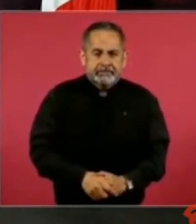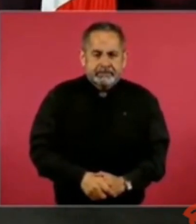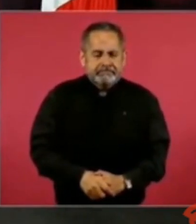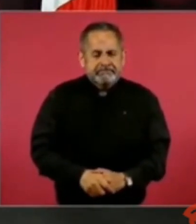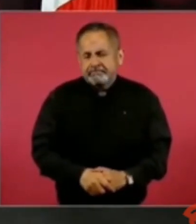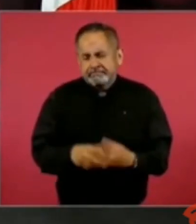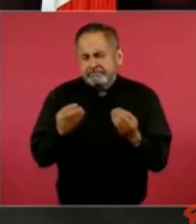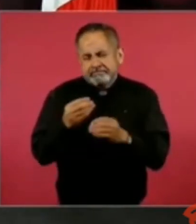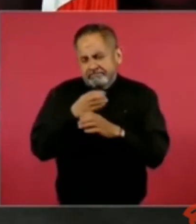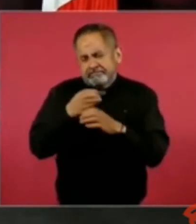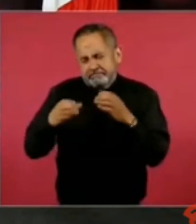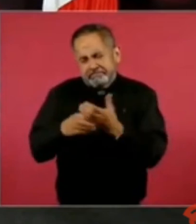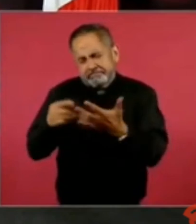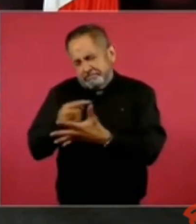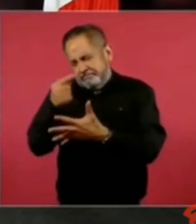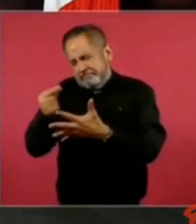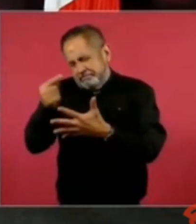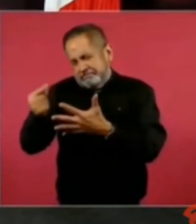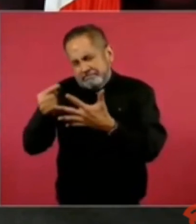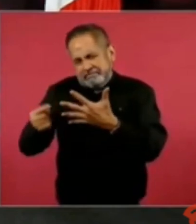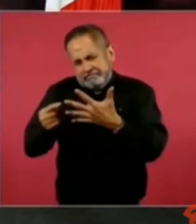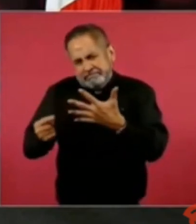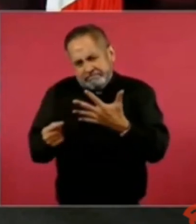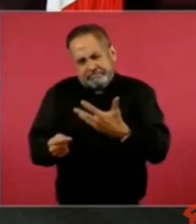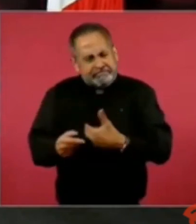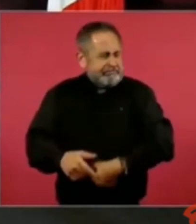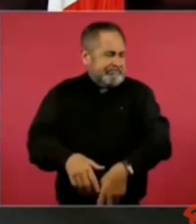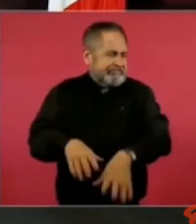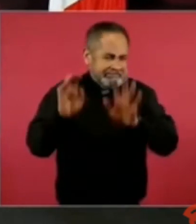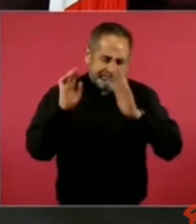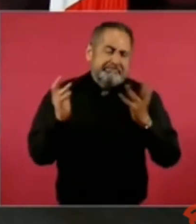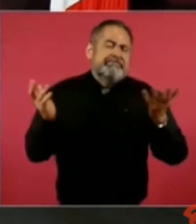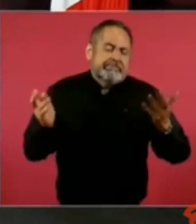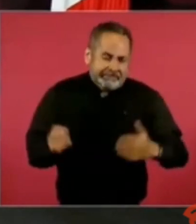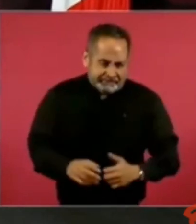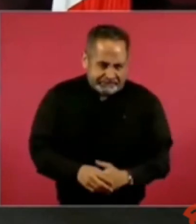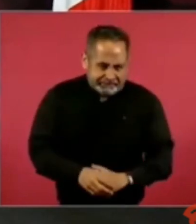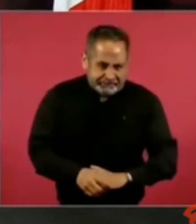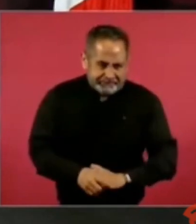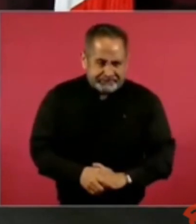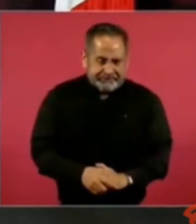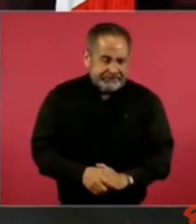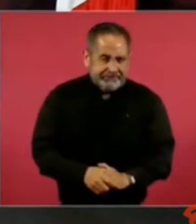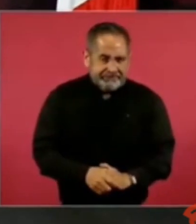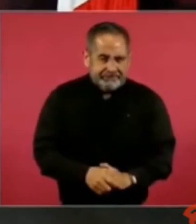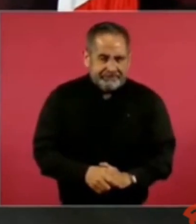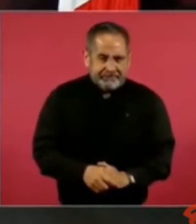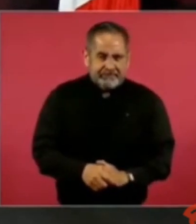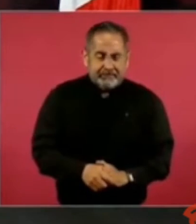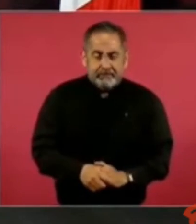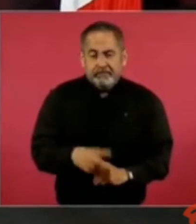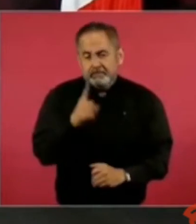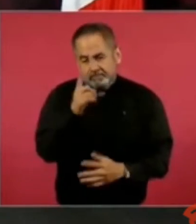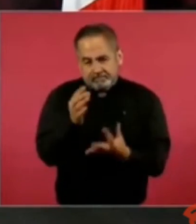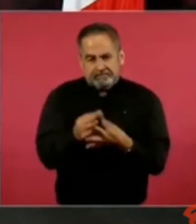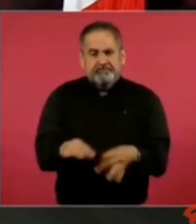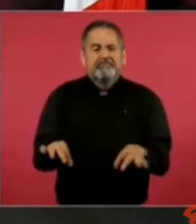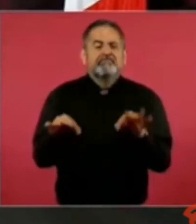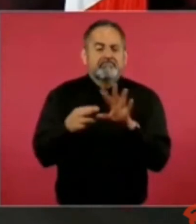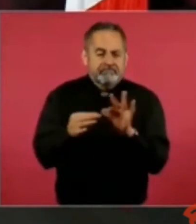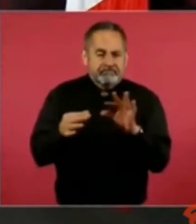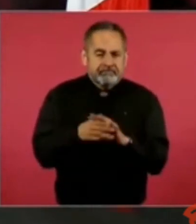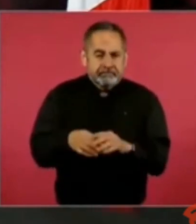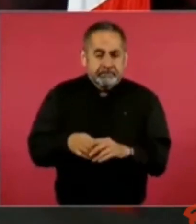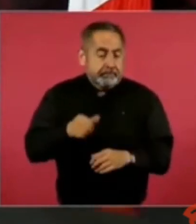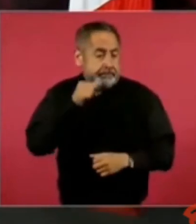muchas otras cosas. Entonces, es muy importante lo que